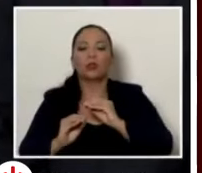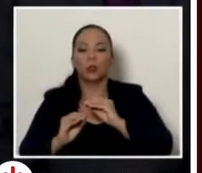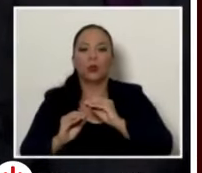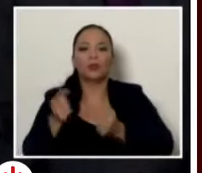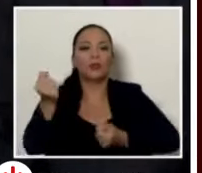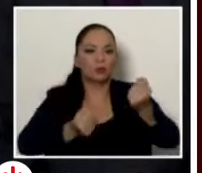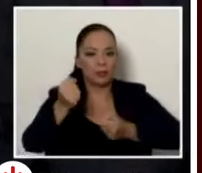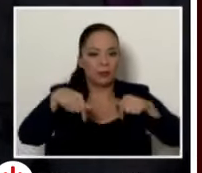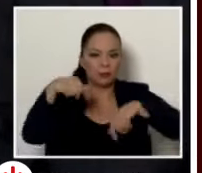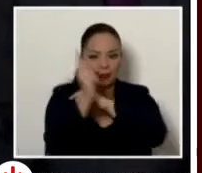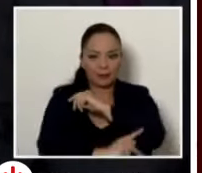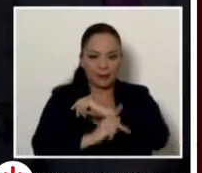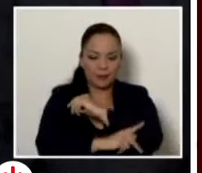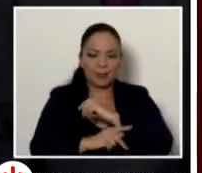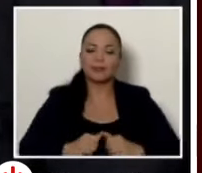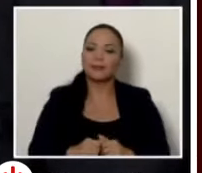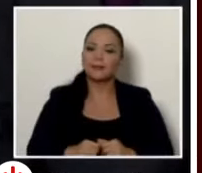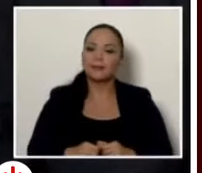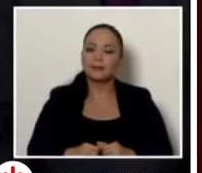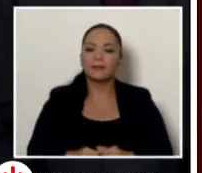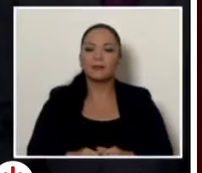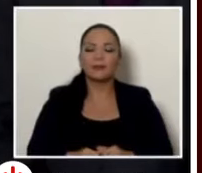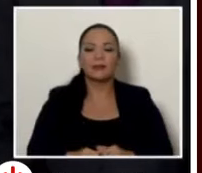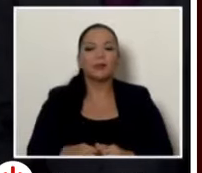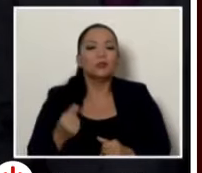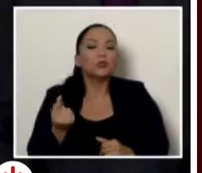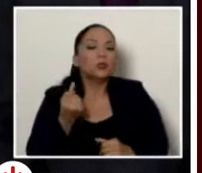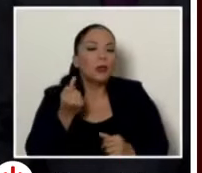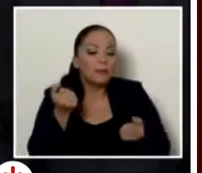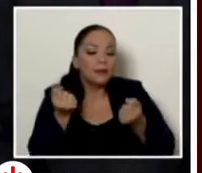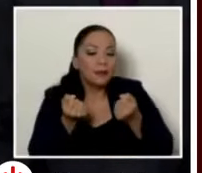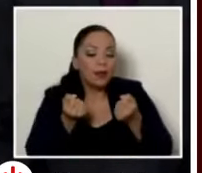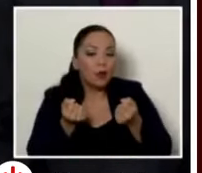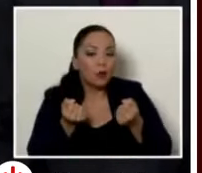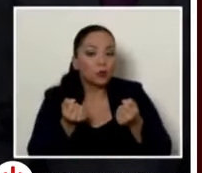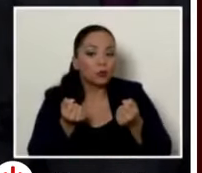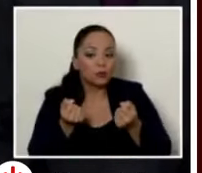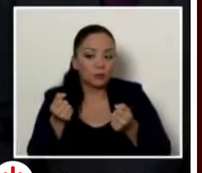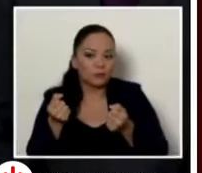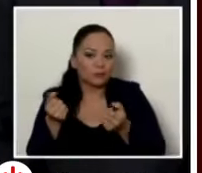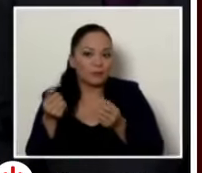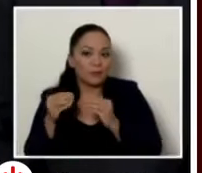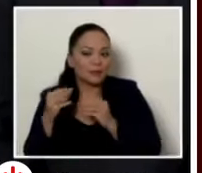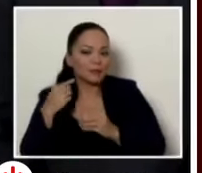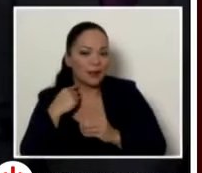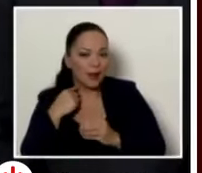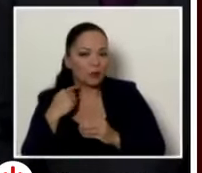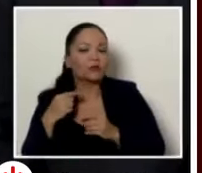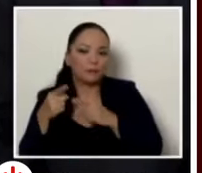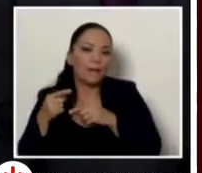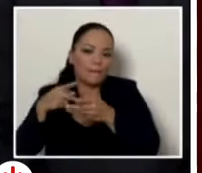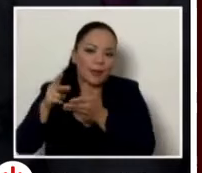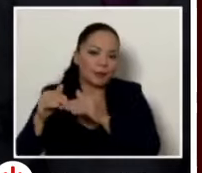del país. Y solamente aquellos vehículos de alto valor van a tener que pagar un poco más. ¿De cuánto para